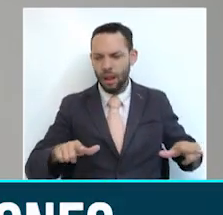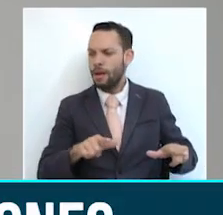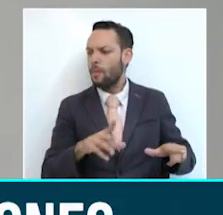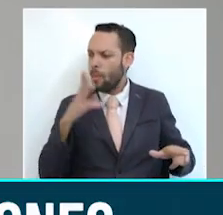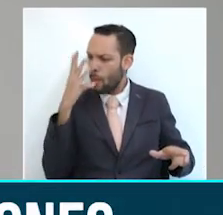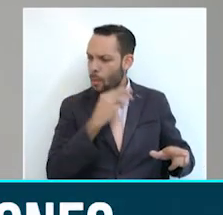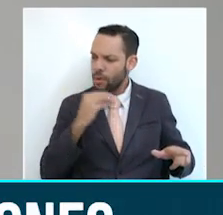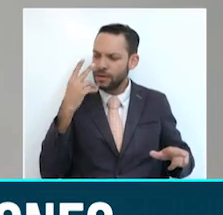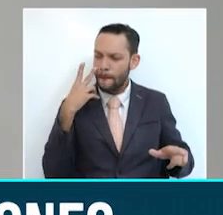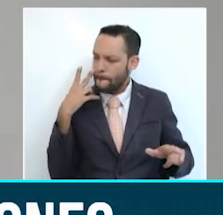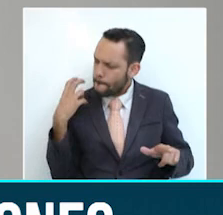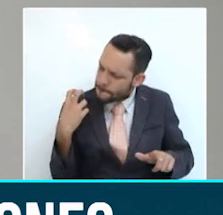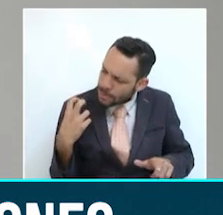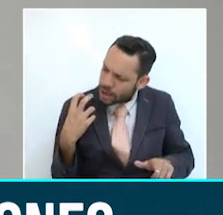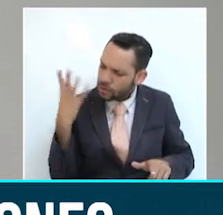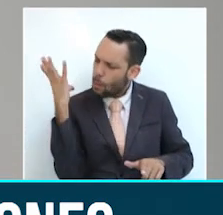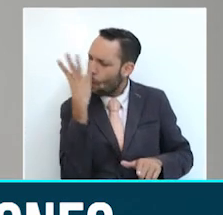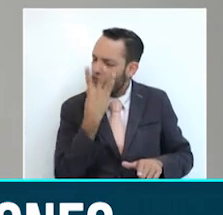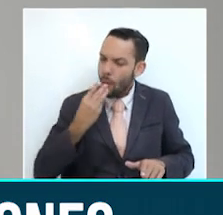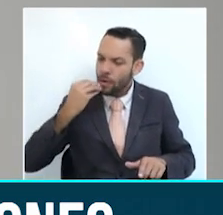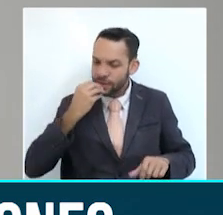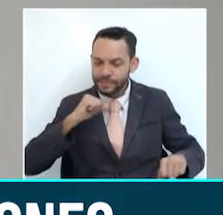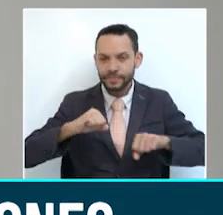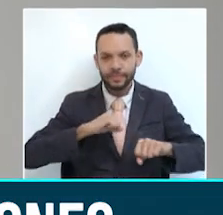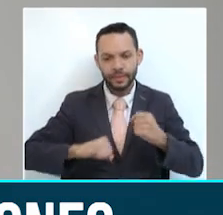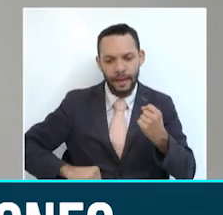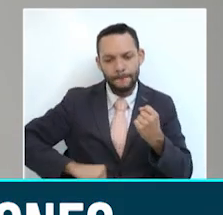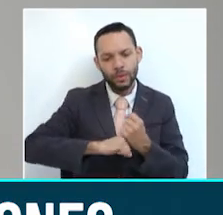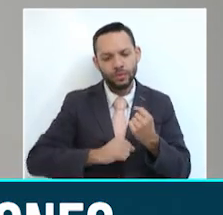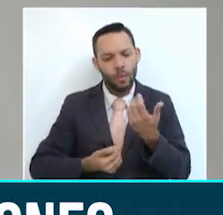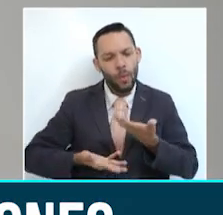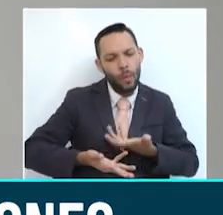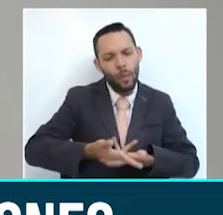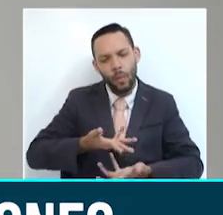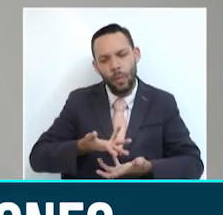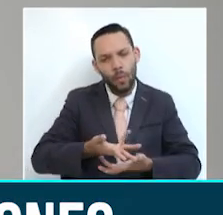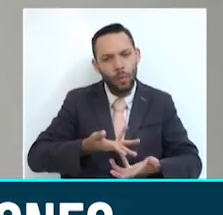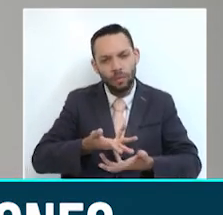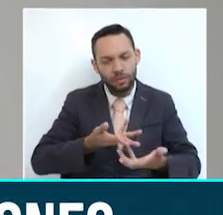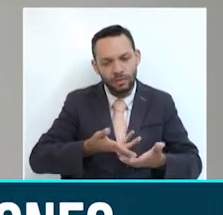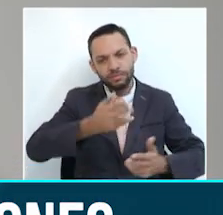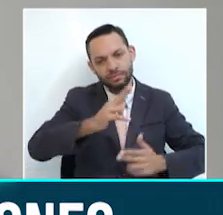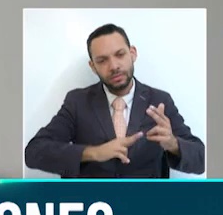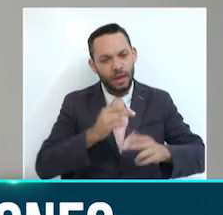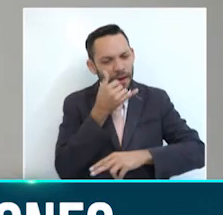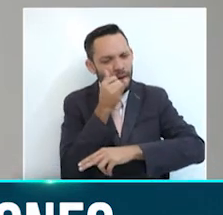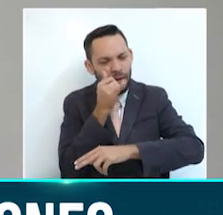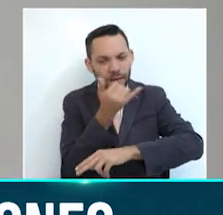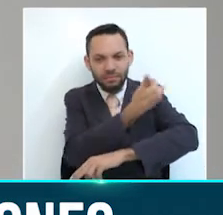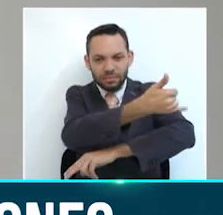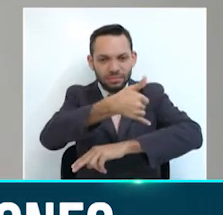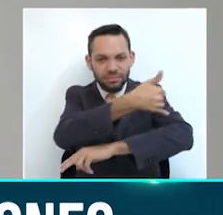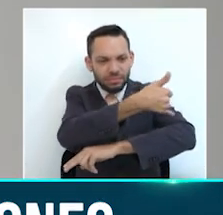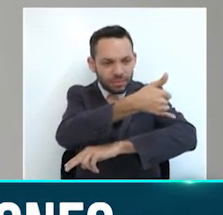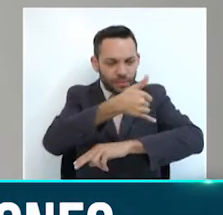colaboración que nosotros hemos dado a la arquitectura universal no solamente desde el punto